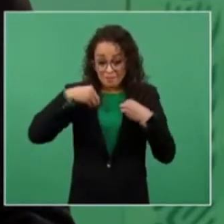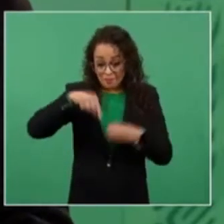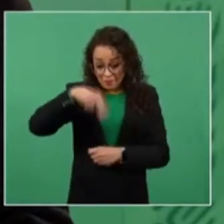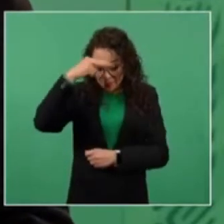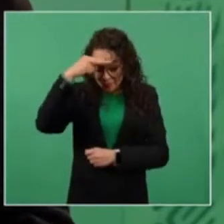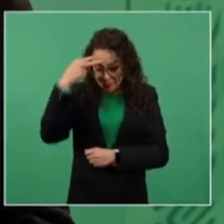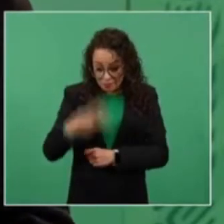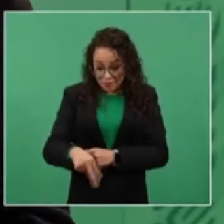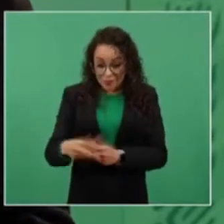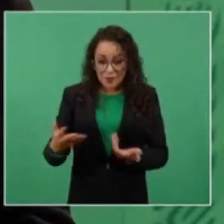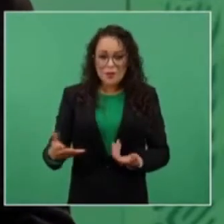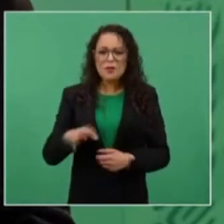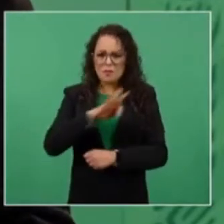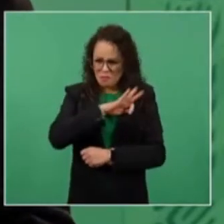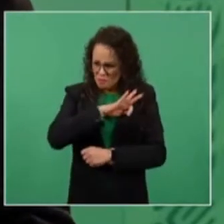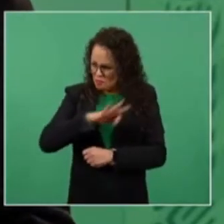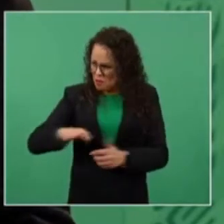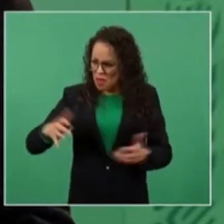consulta